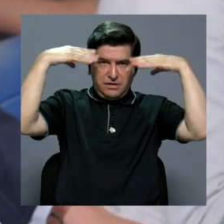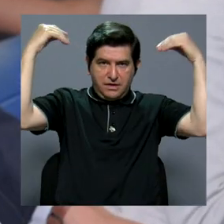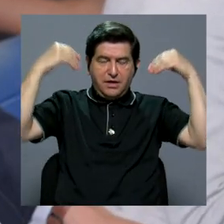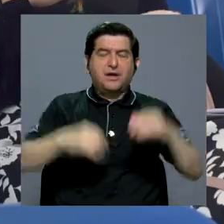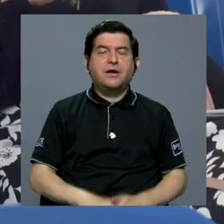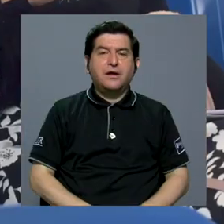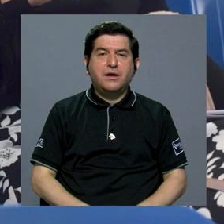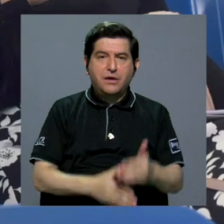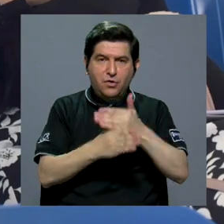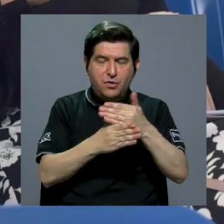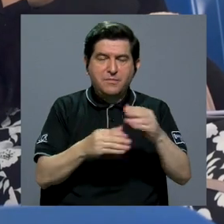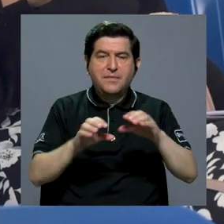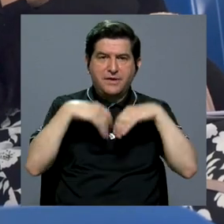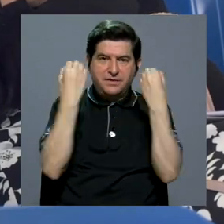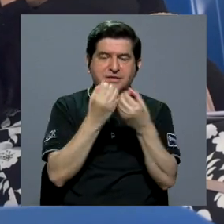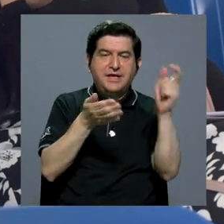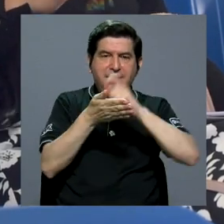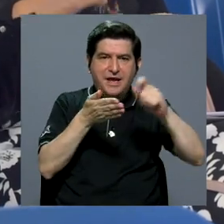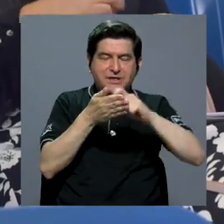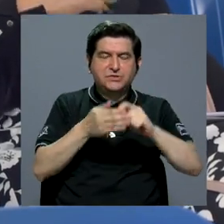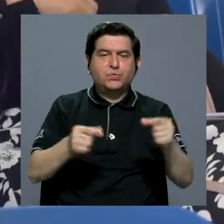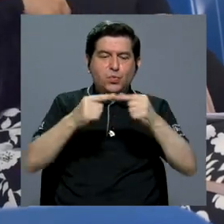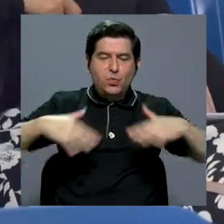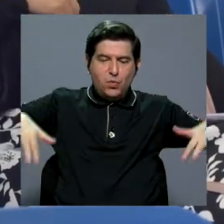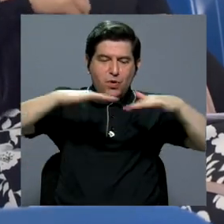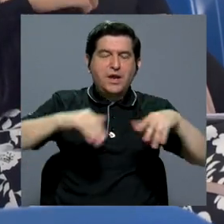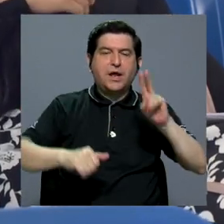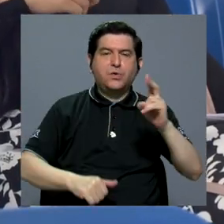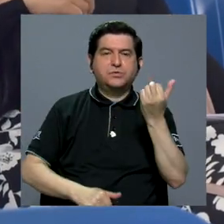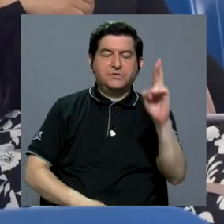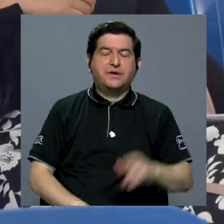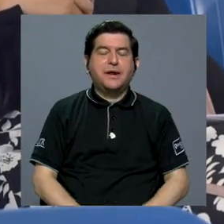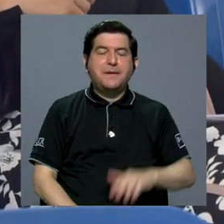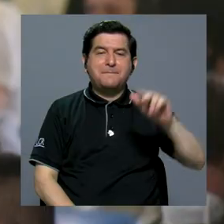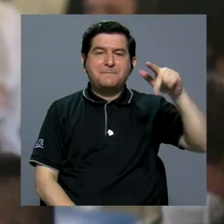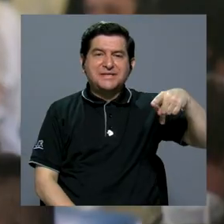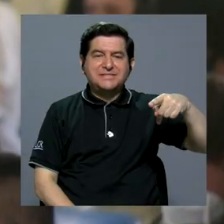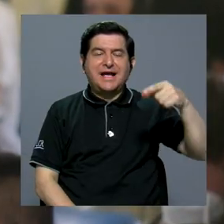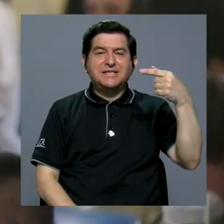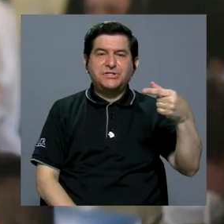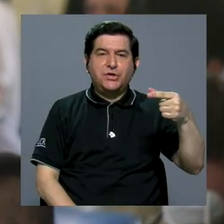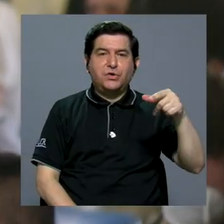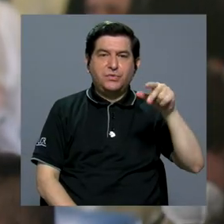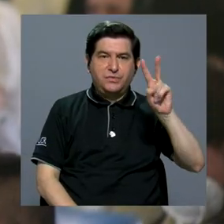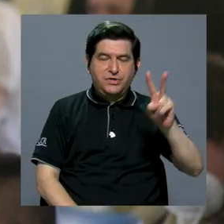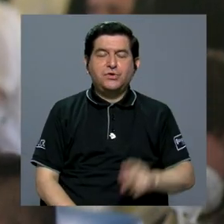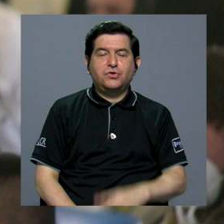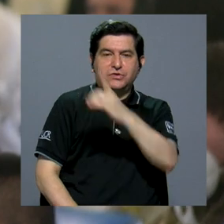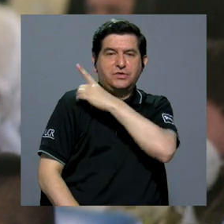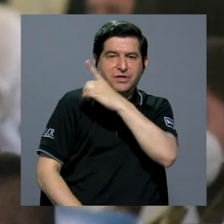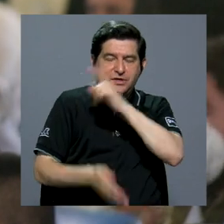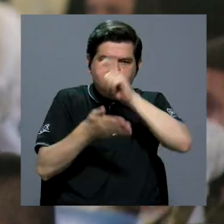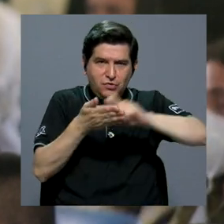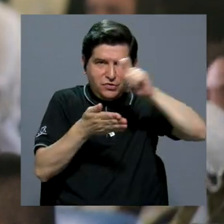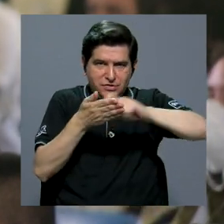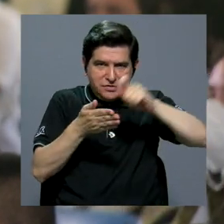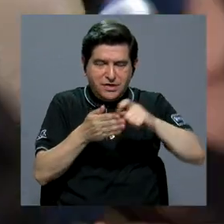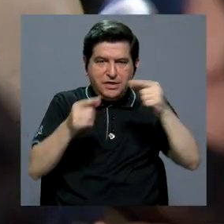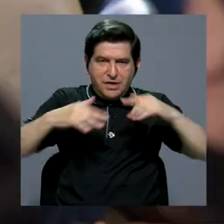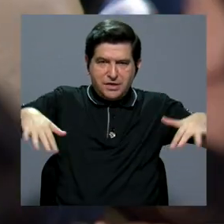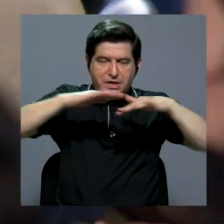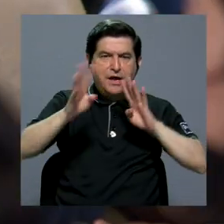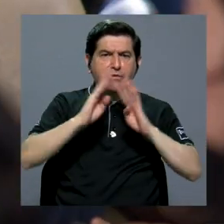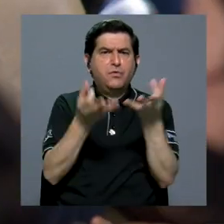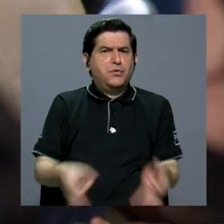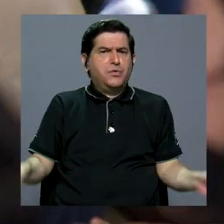coorganizado por la Escuela de Geografía de la UCR. Pascal Girot-Piñot, director de la Escuela de Geografía, habló sobre la